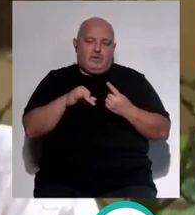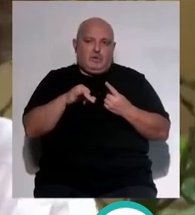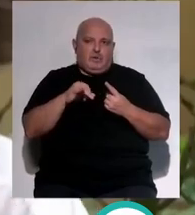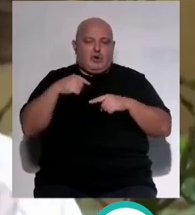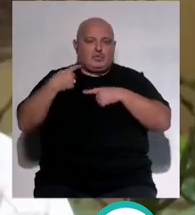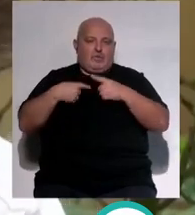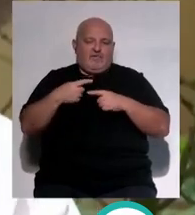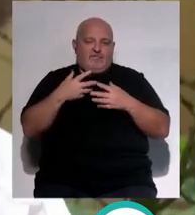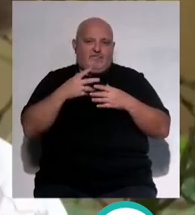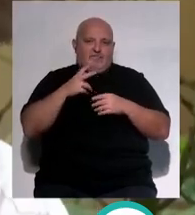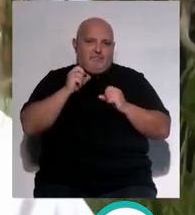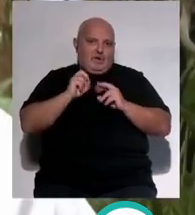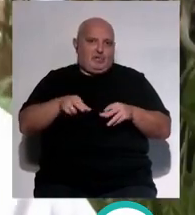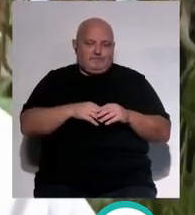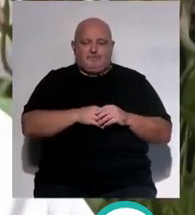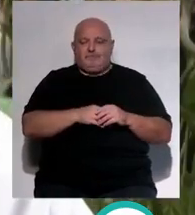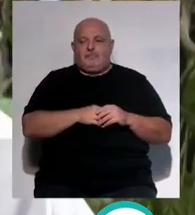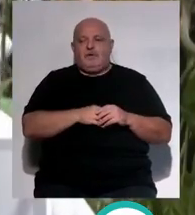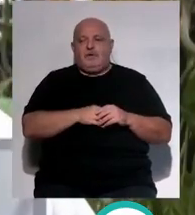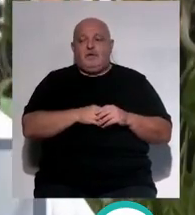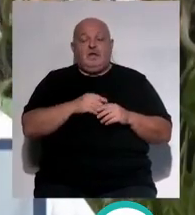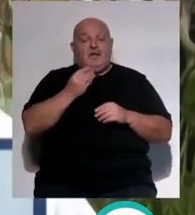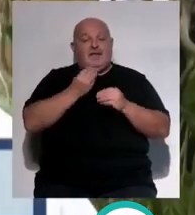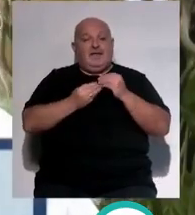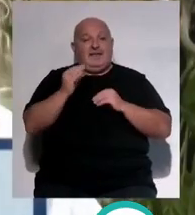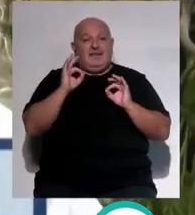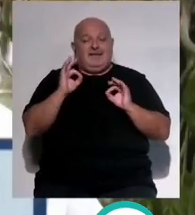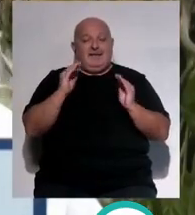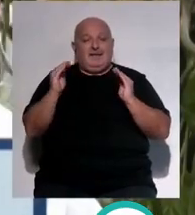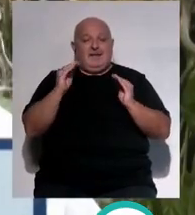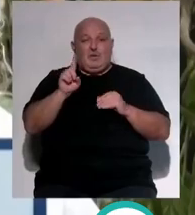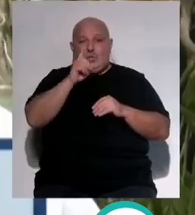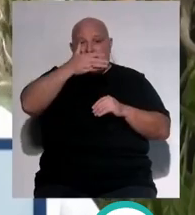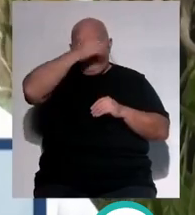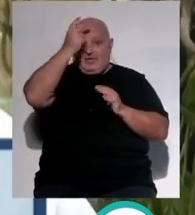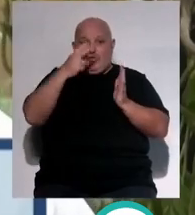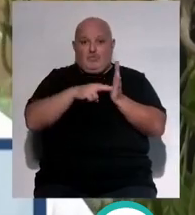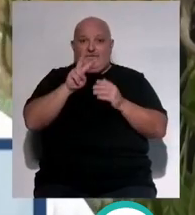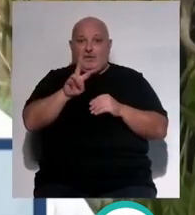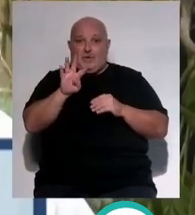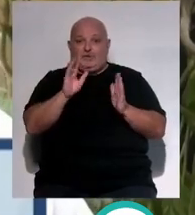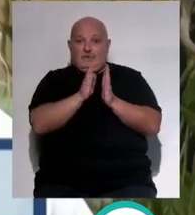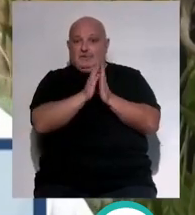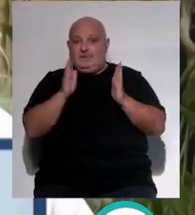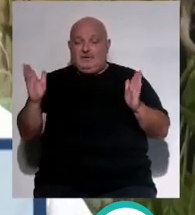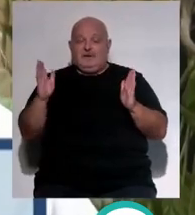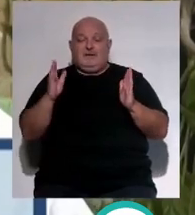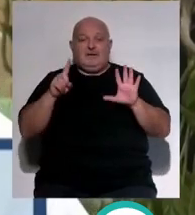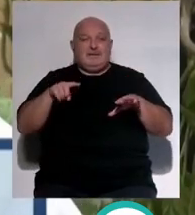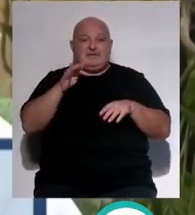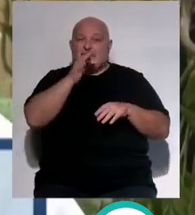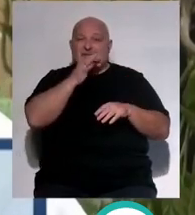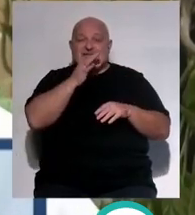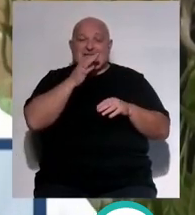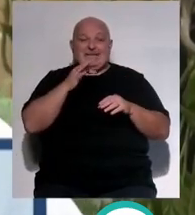una consecuencia fatal. Todos los niños nacidos a partir del 1 de abril del 2024, que no cumplan los seis meses, o que